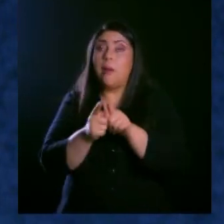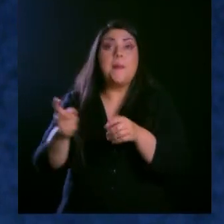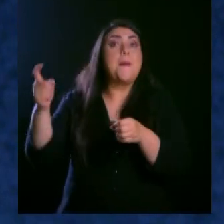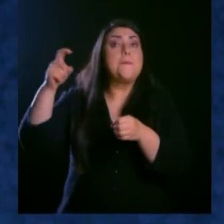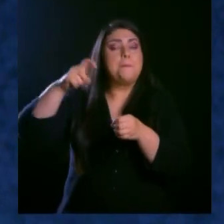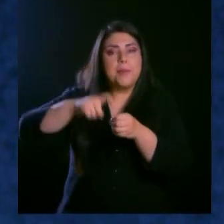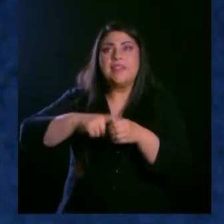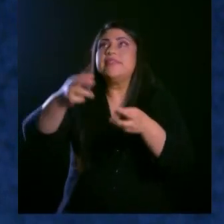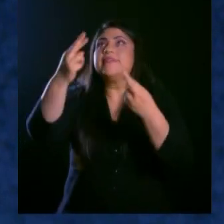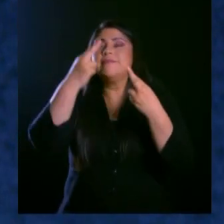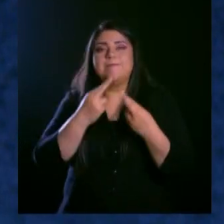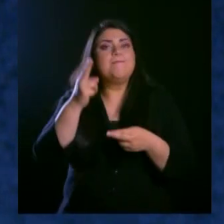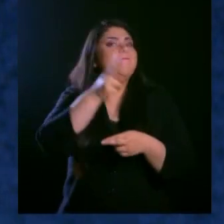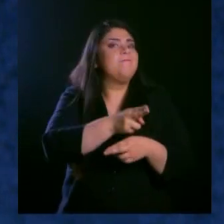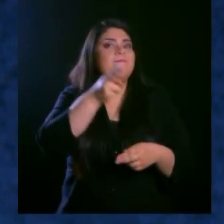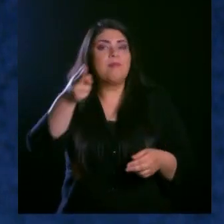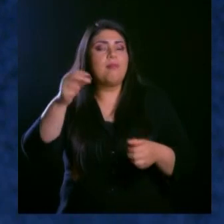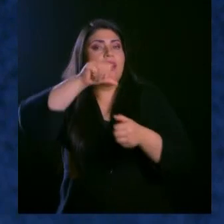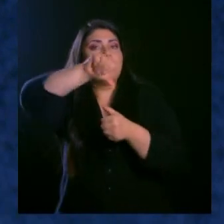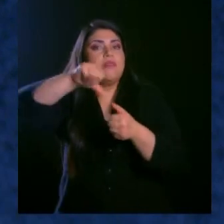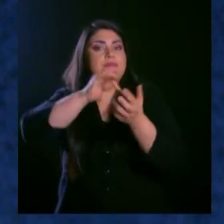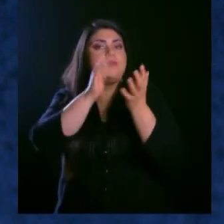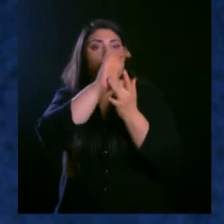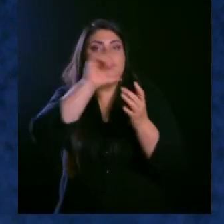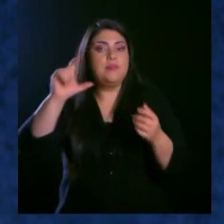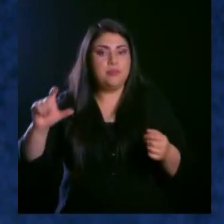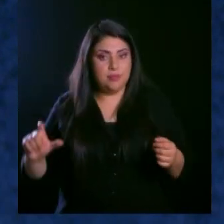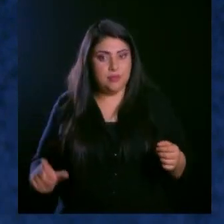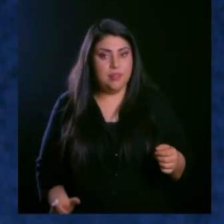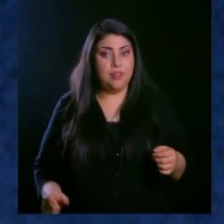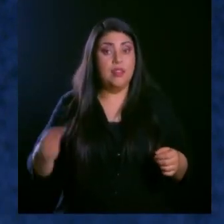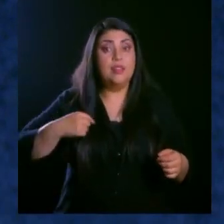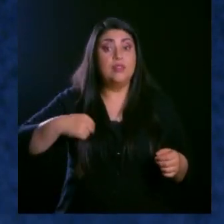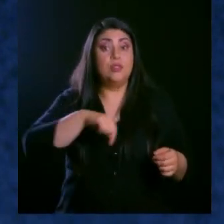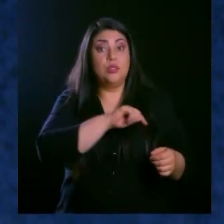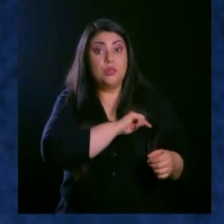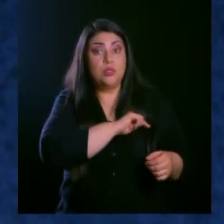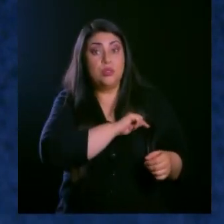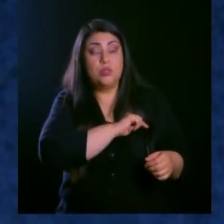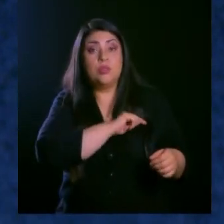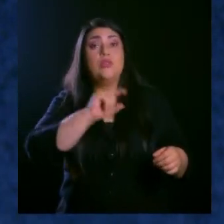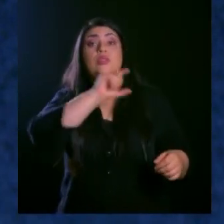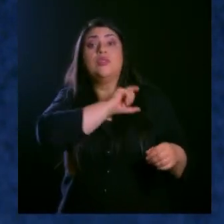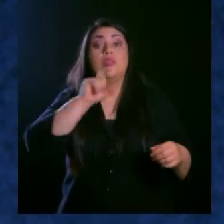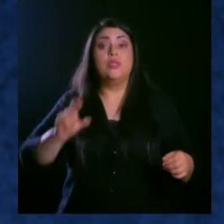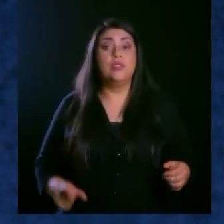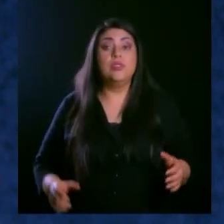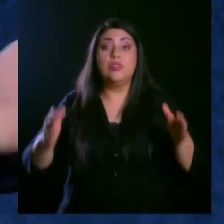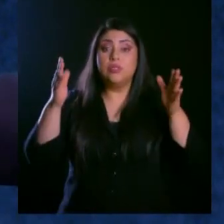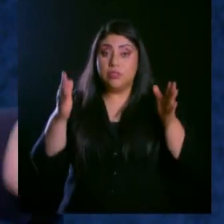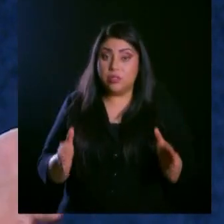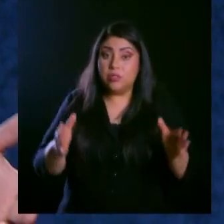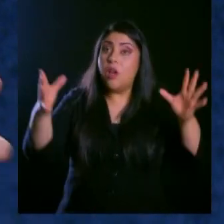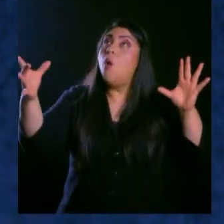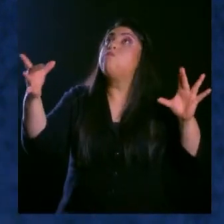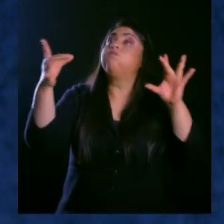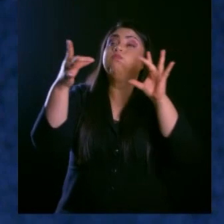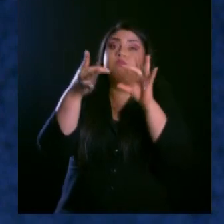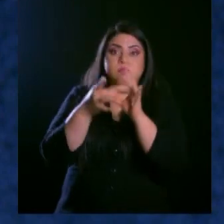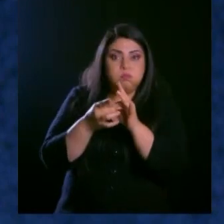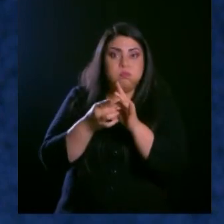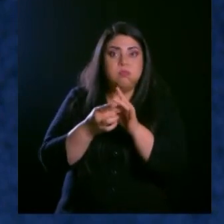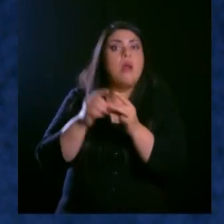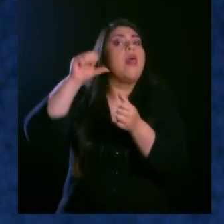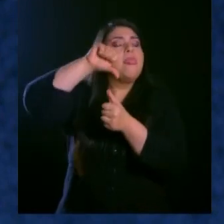como Jesús, Cristo, Jesucristo. Nosotros, siendo cristianos, somos participantes o coparticipantes